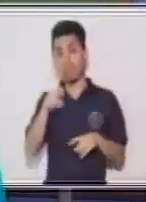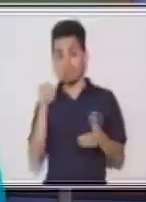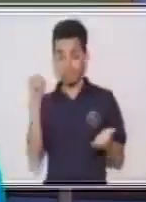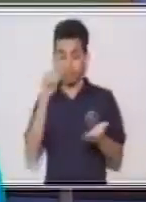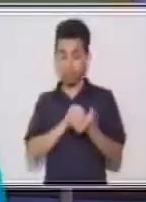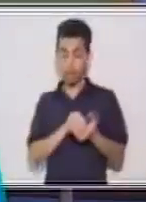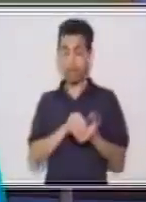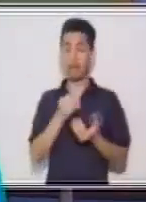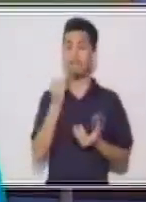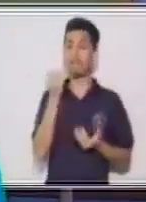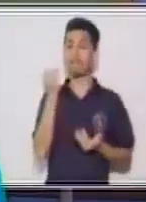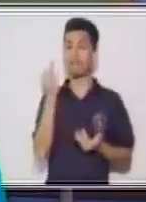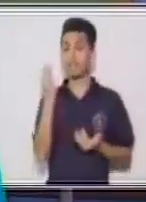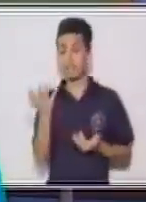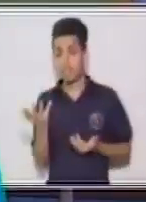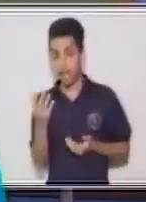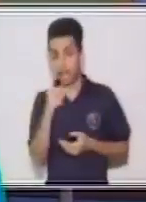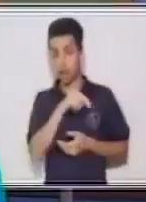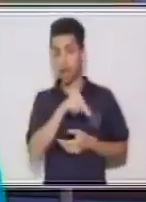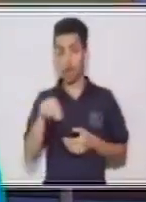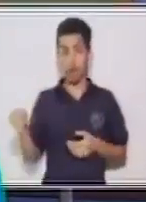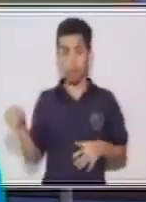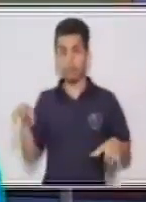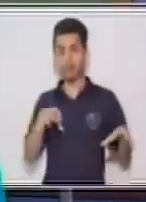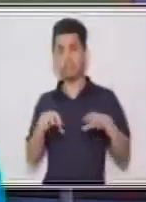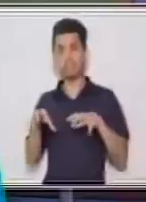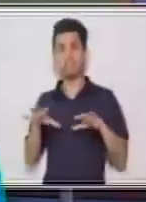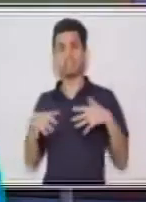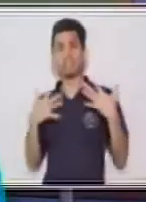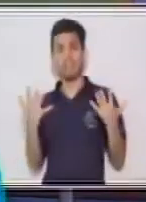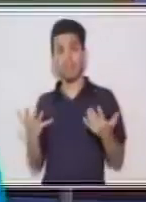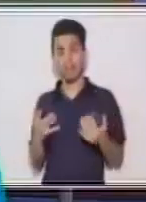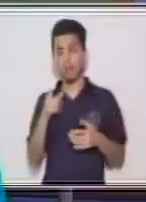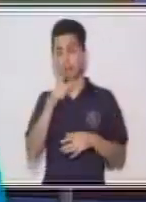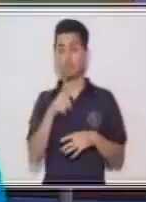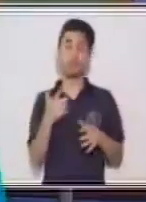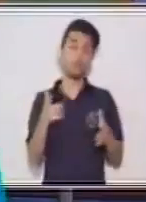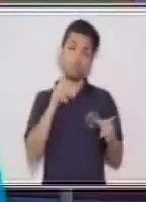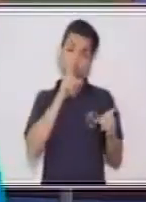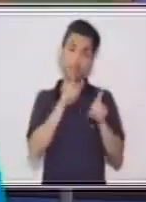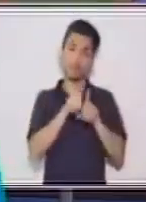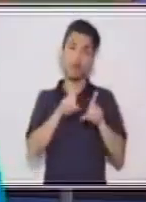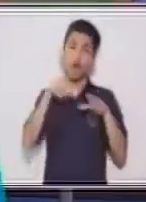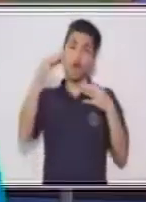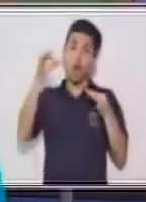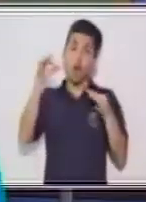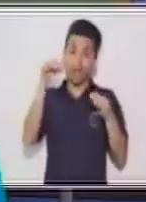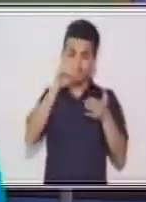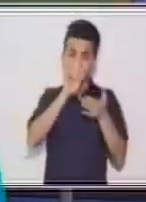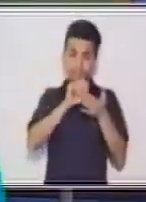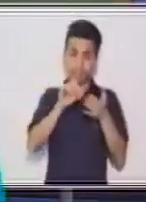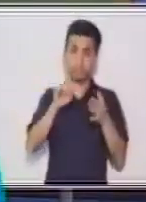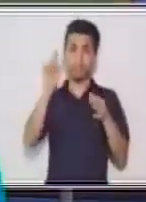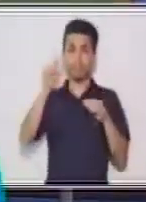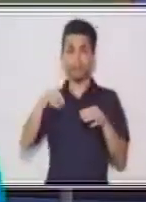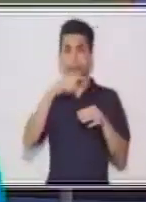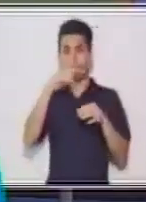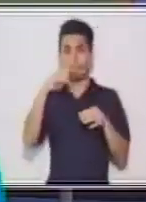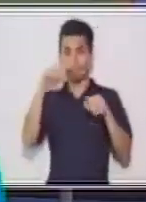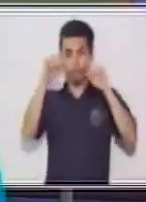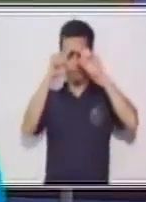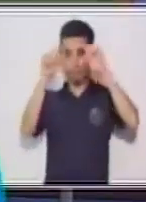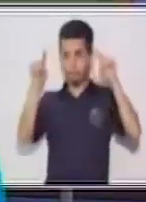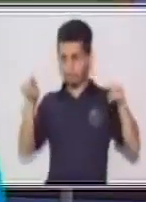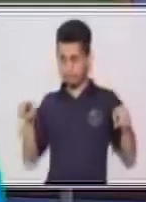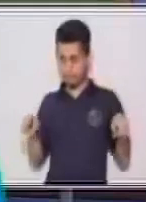y qué es lo que vas a realizar. Ahora, si estás trabajando en hojas, es muy importante que estas estén debidamente marginadas con la fecha,